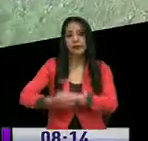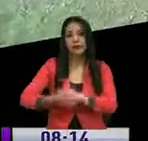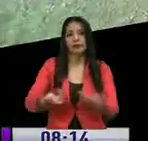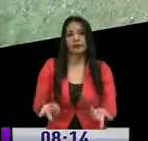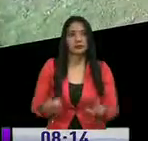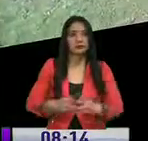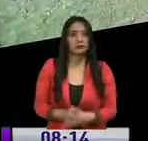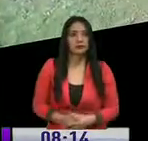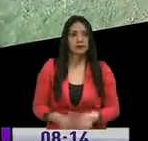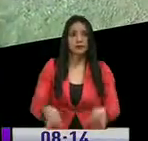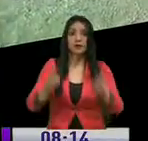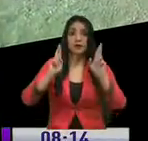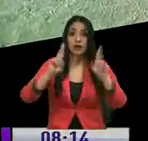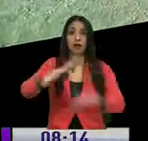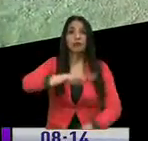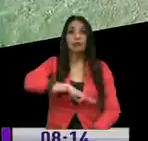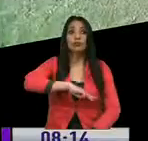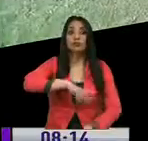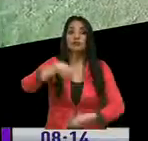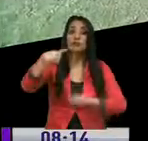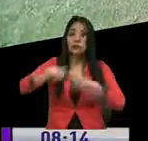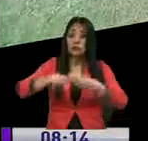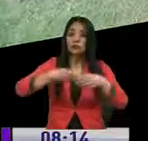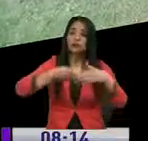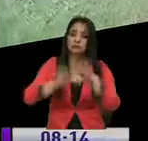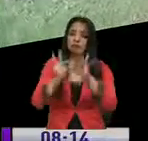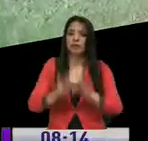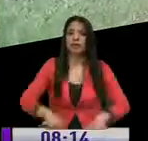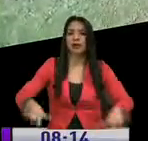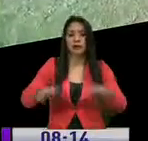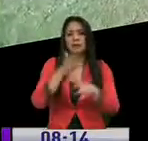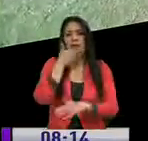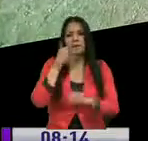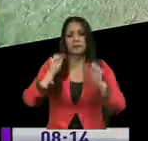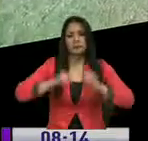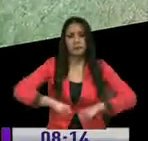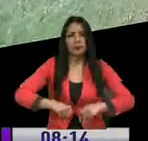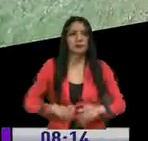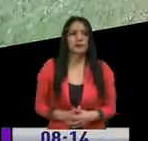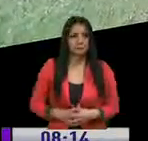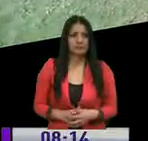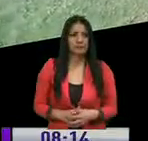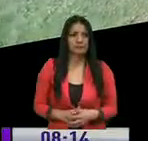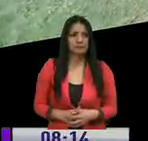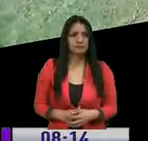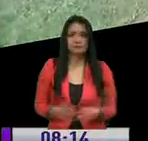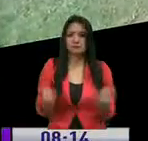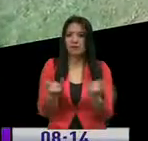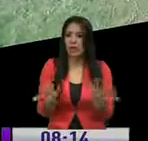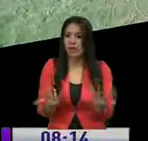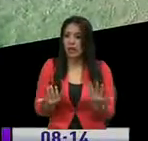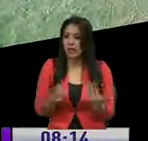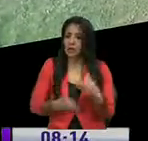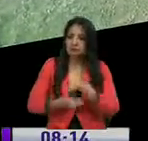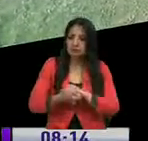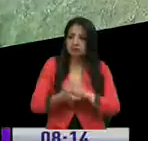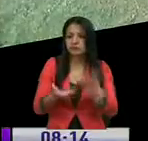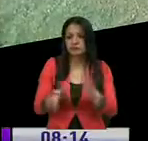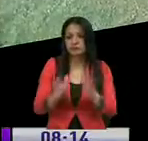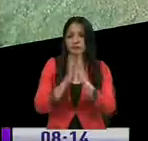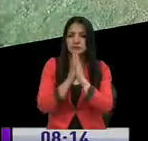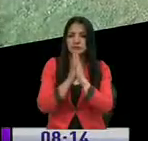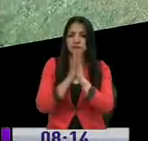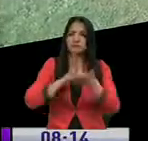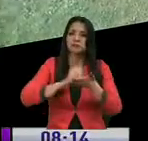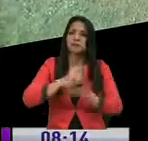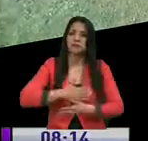intervención del municipio, obviamente, mejoren las cosas de aquí, mejoren las condiciones, ya no hay tanta maleza donde se puedan esconder. Por favor, la comunidad